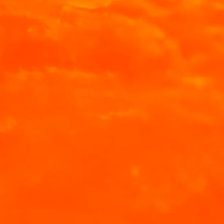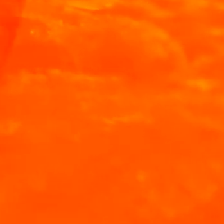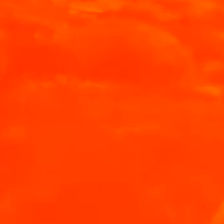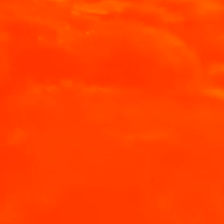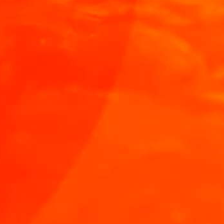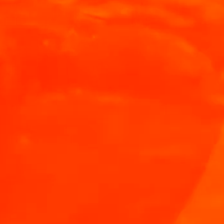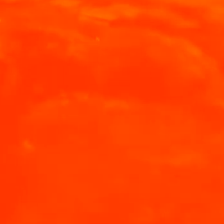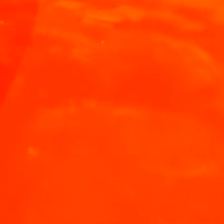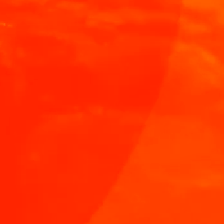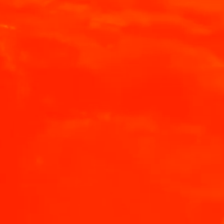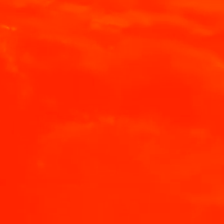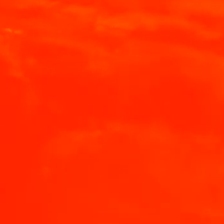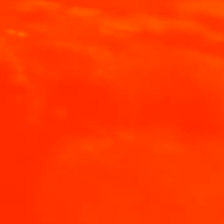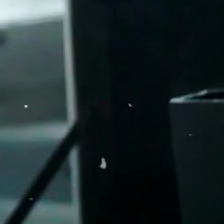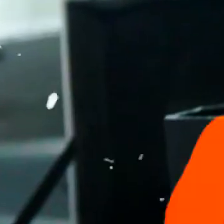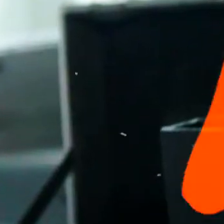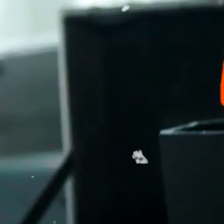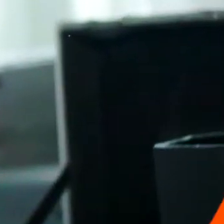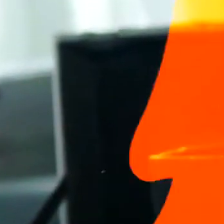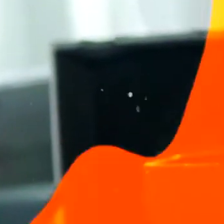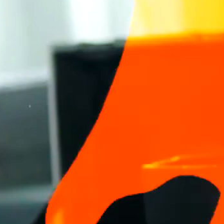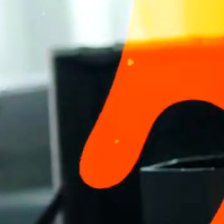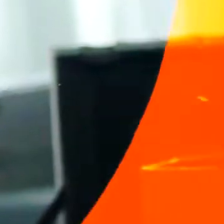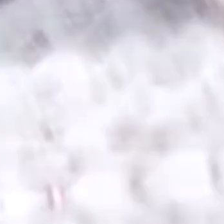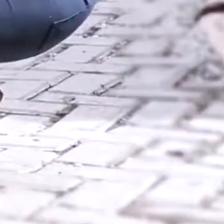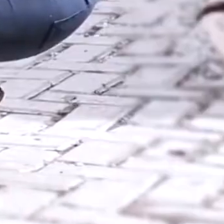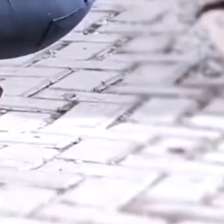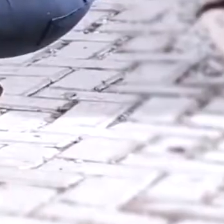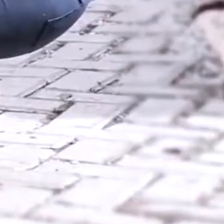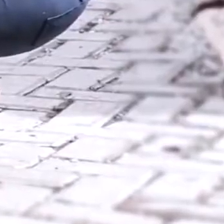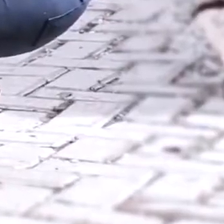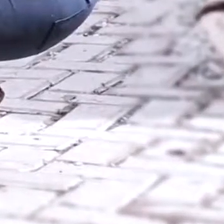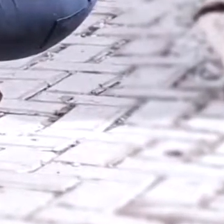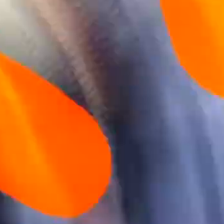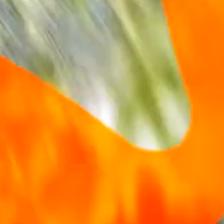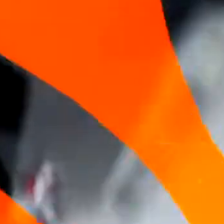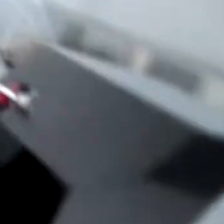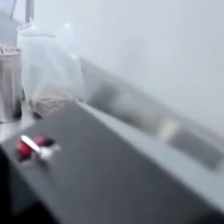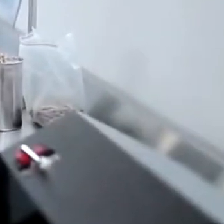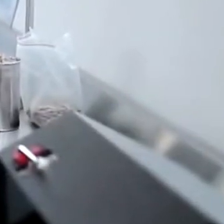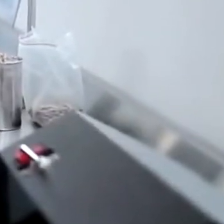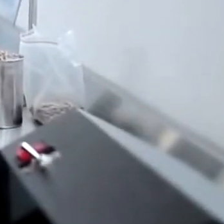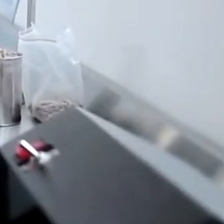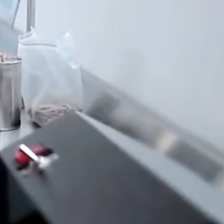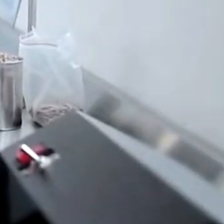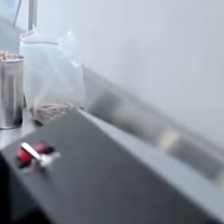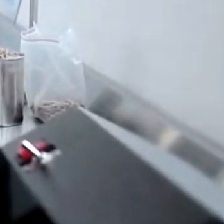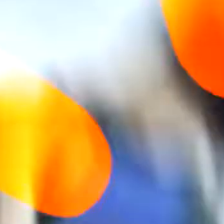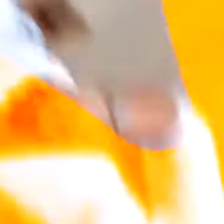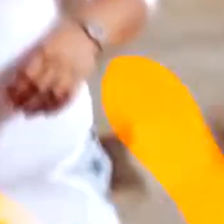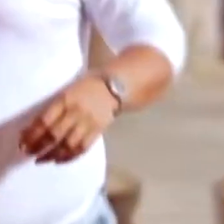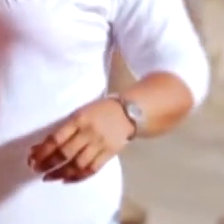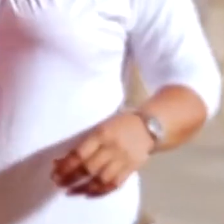SENA Al Aire TV